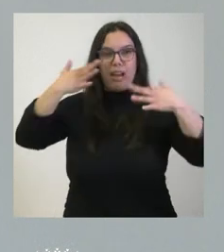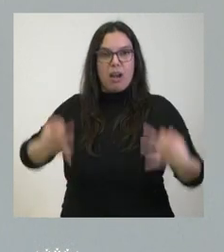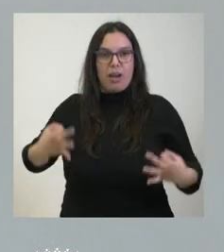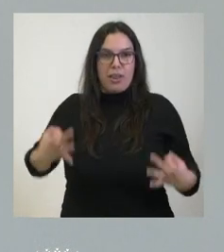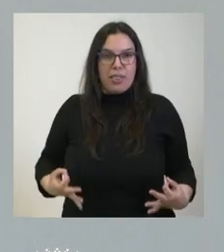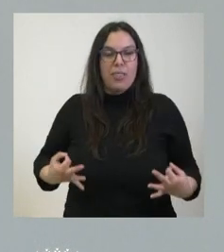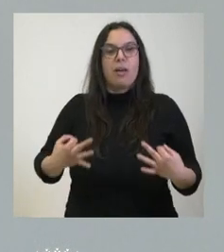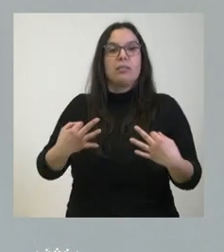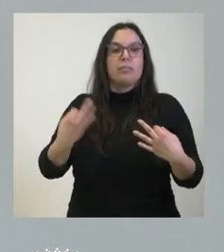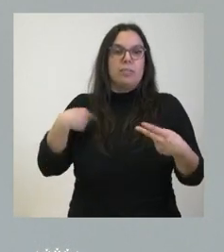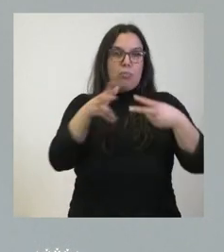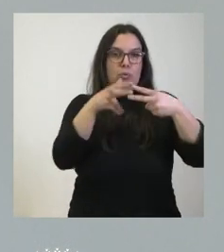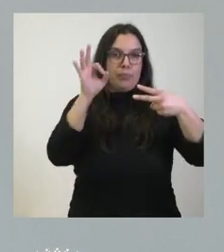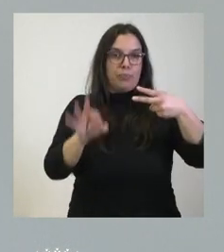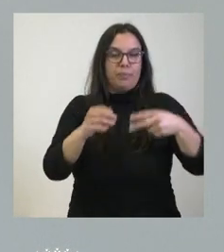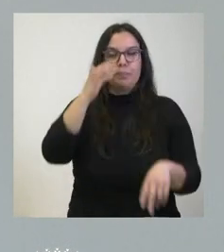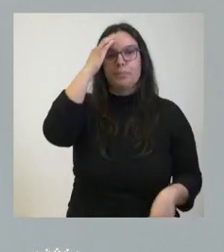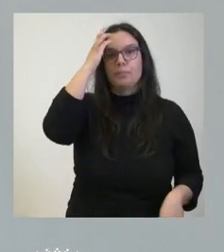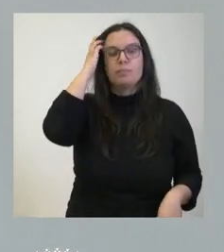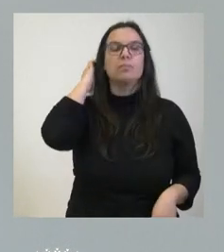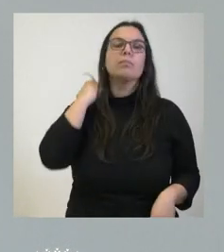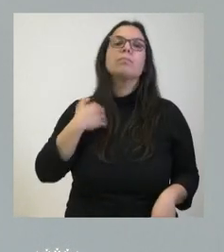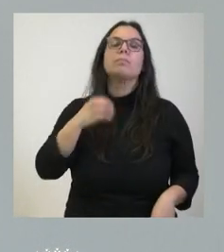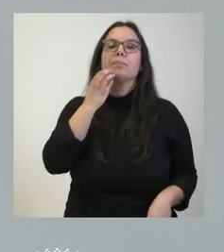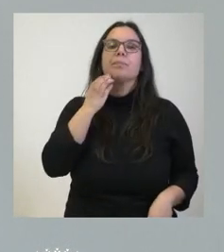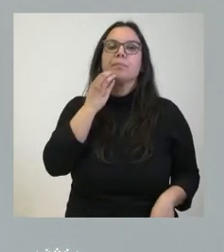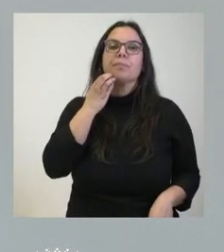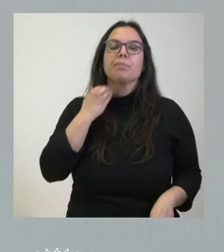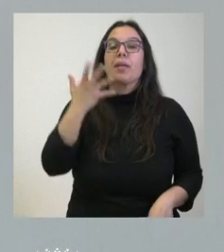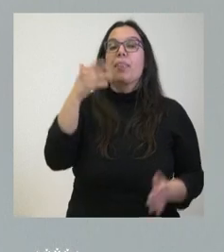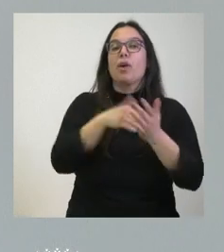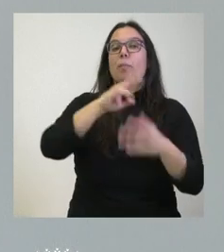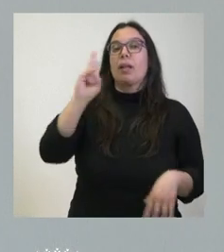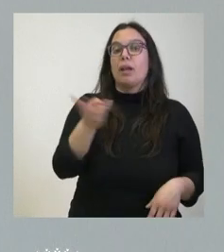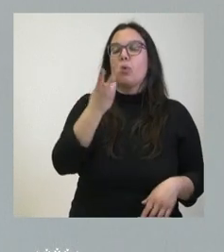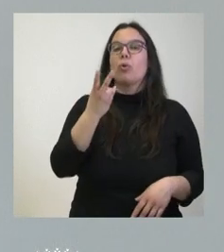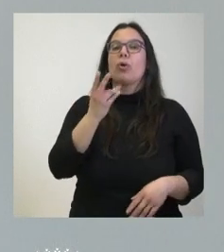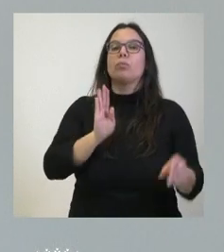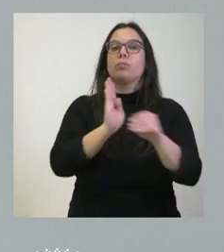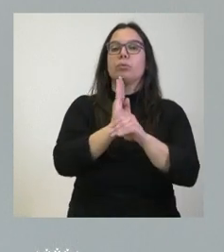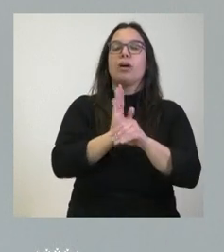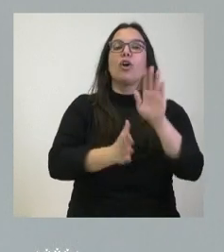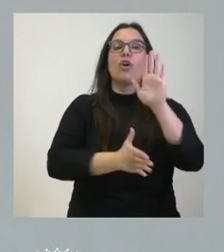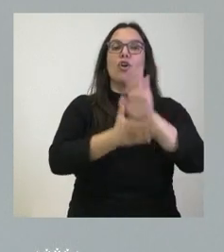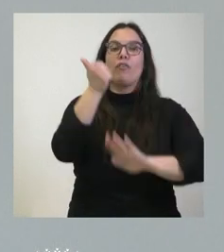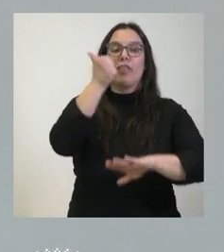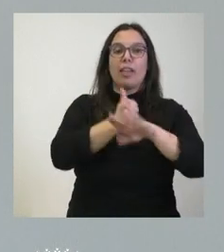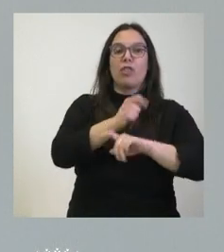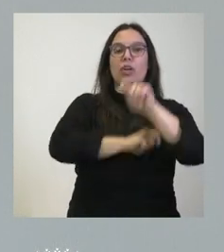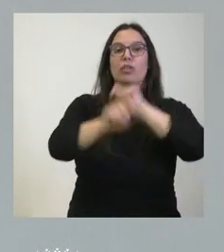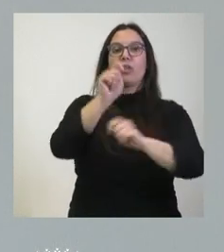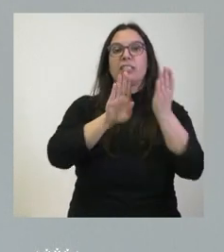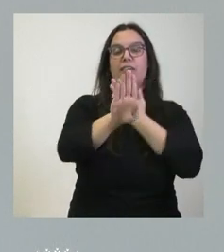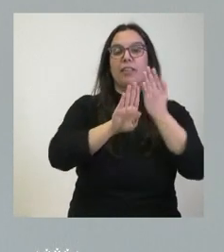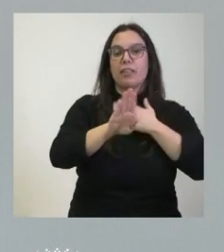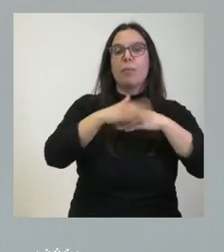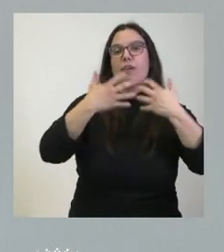con esto que les señalamos 5.000 euros es la cantidad que otorgamos a la Confederación de Asociaciones de Vecinos Cabecal para sus